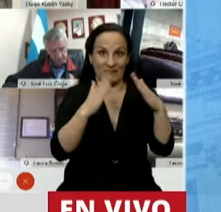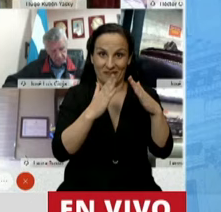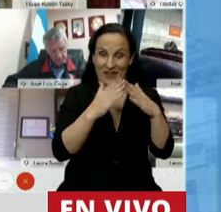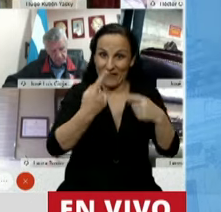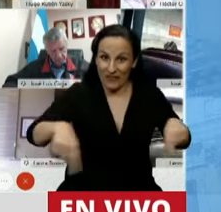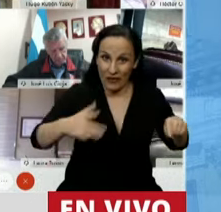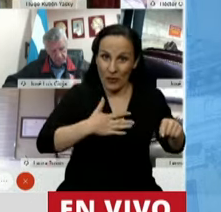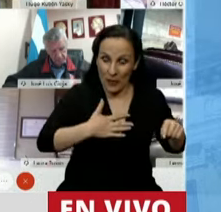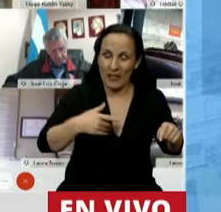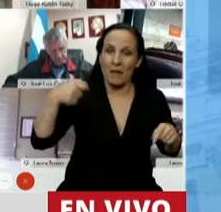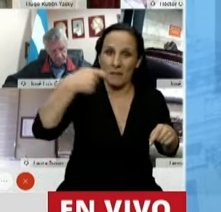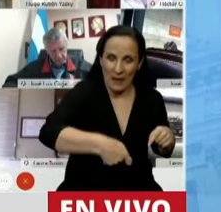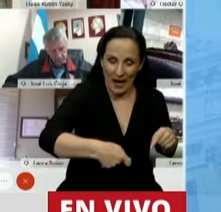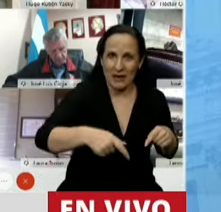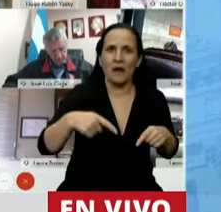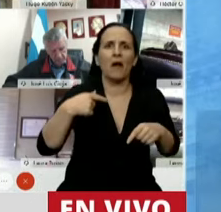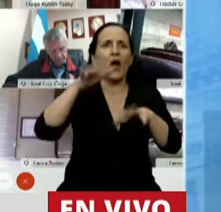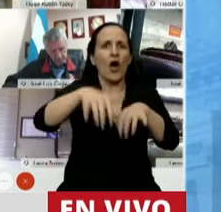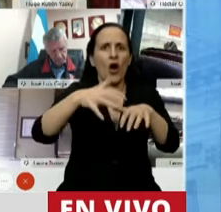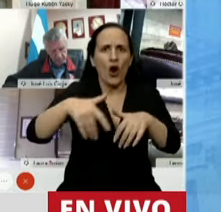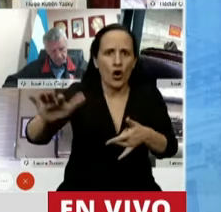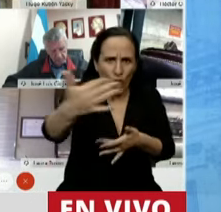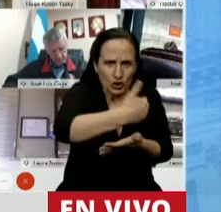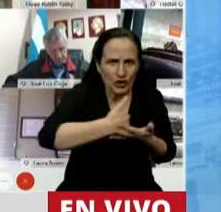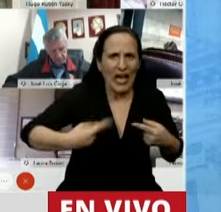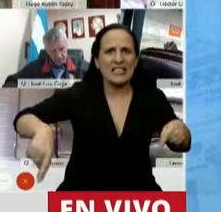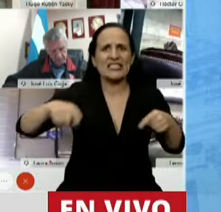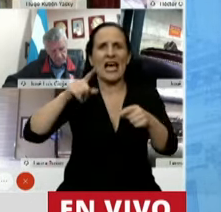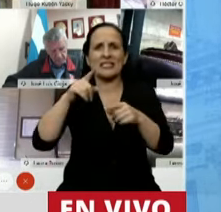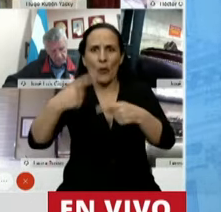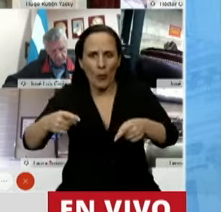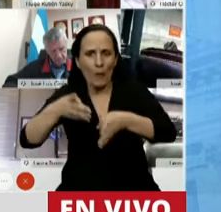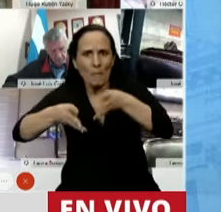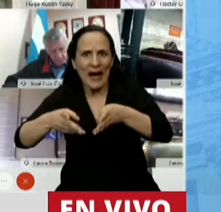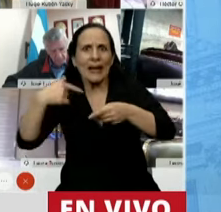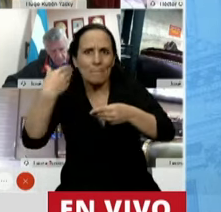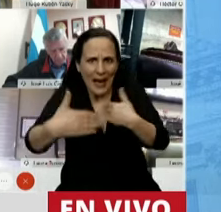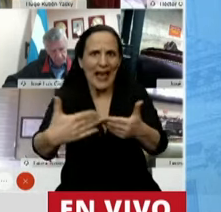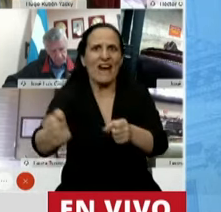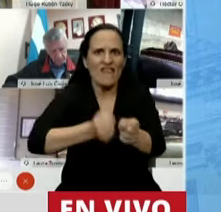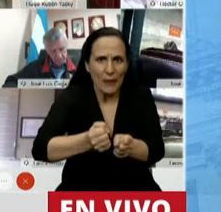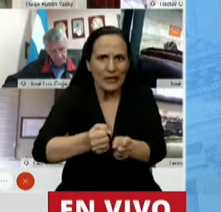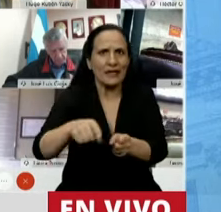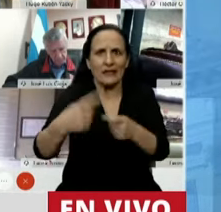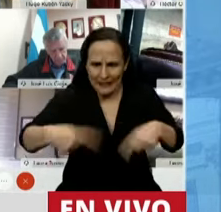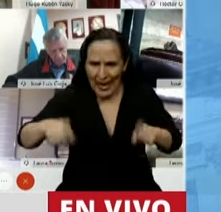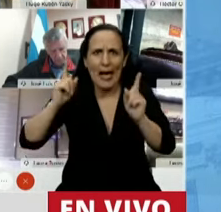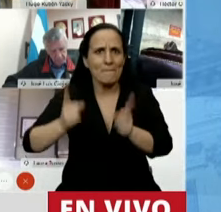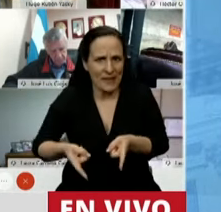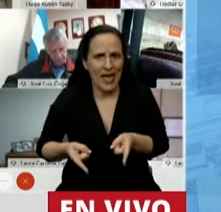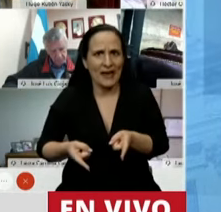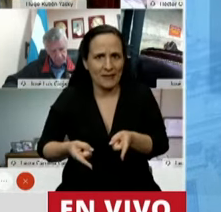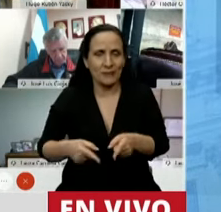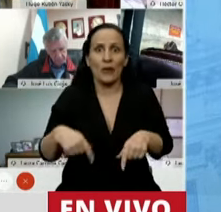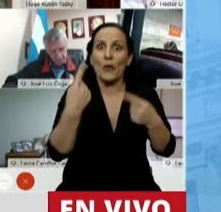las cementeras, graba las cosechas, graba los bienes de capital y confunde fundamentalmente los que